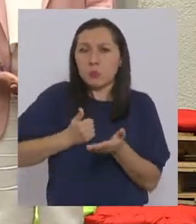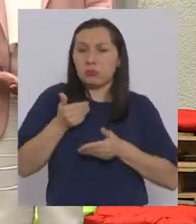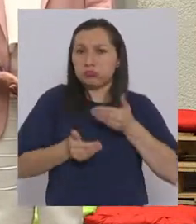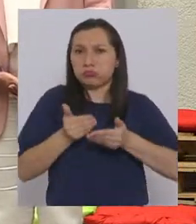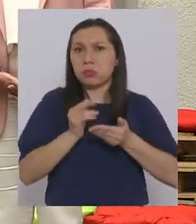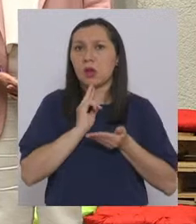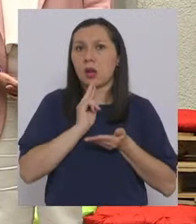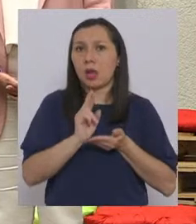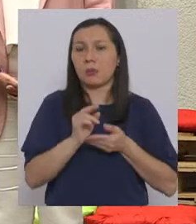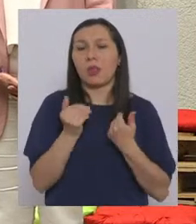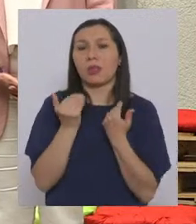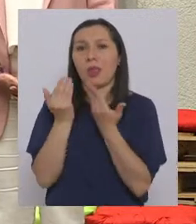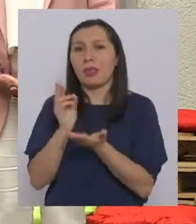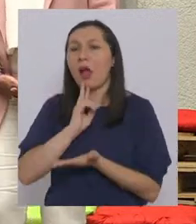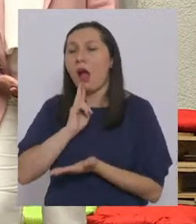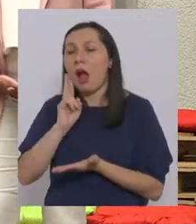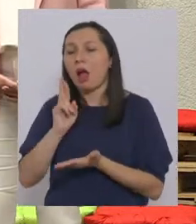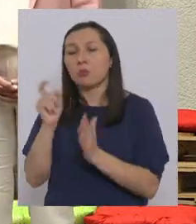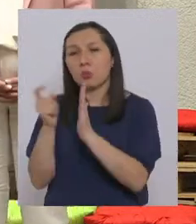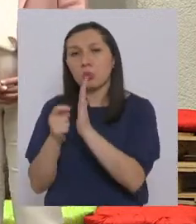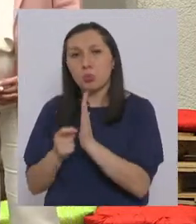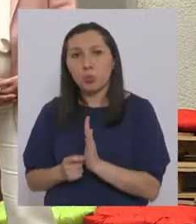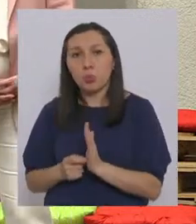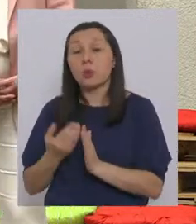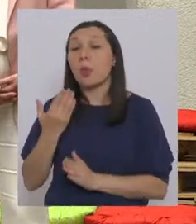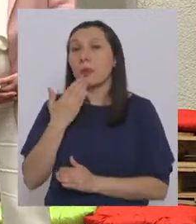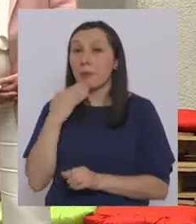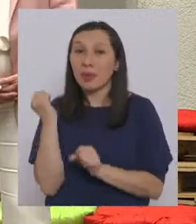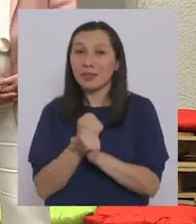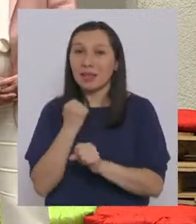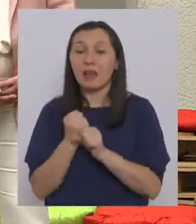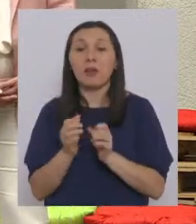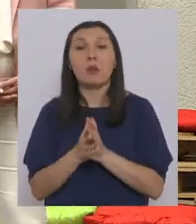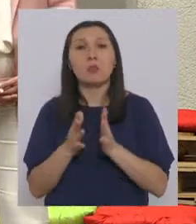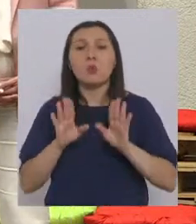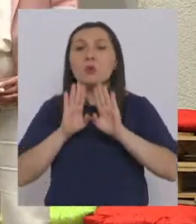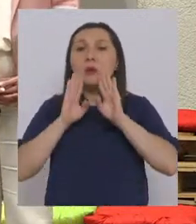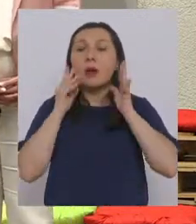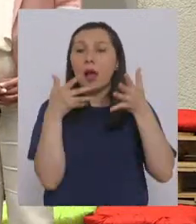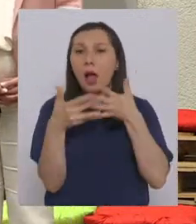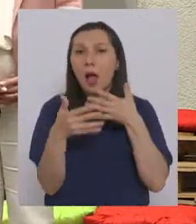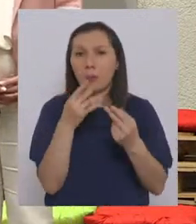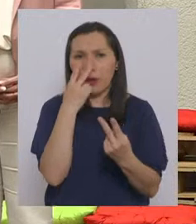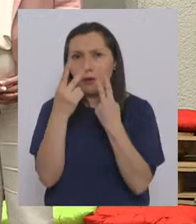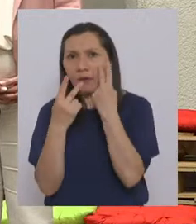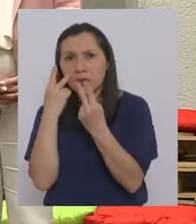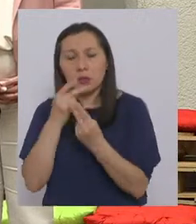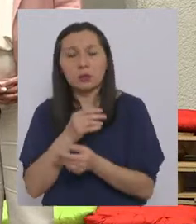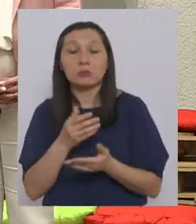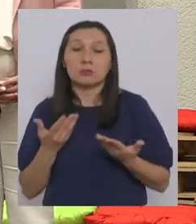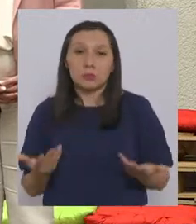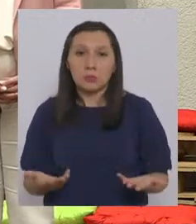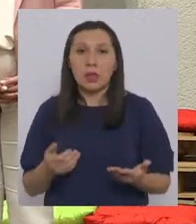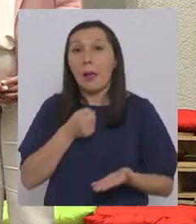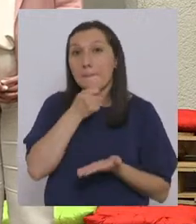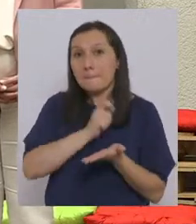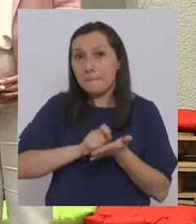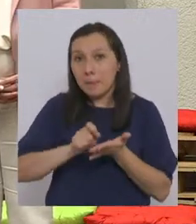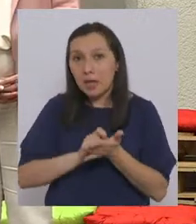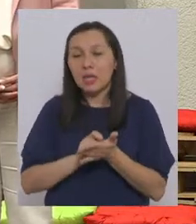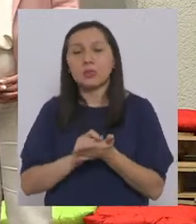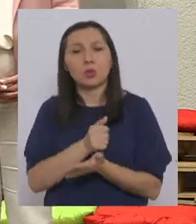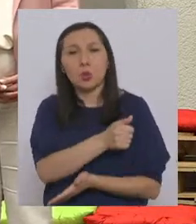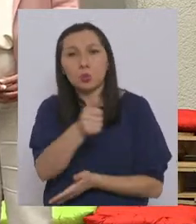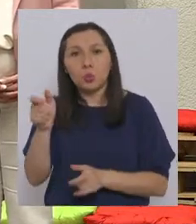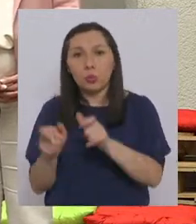velocidad en la cual entrega los resultados y porque es una pega que es muy transparente y que está a la vista de, por supuesto, la prensa, está a la vista